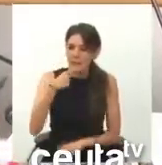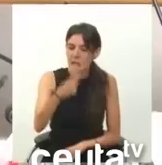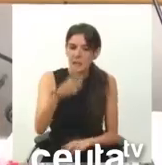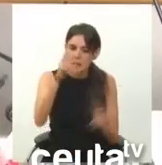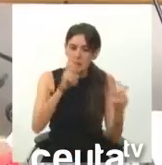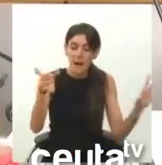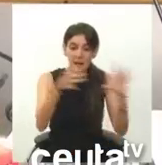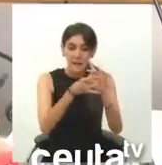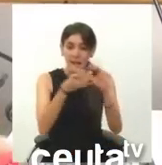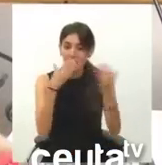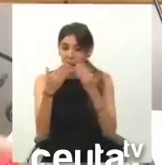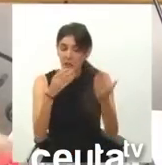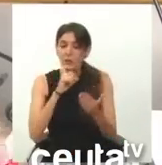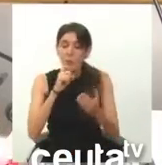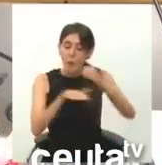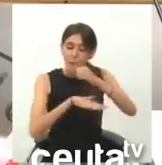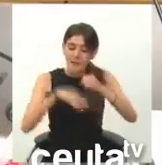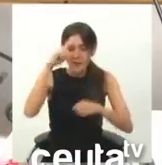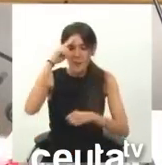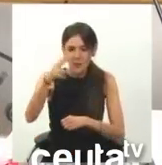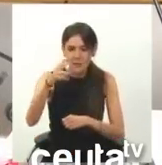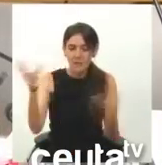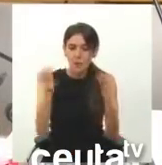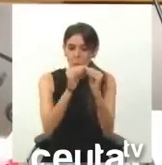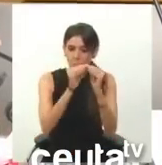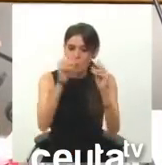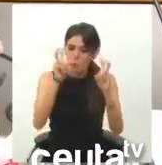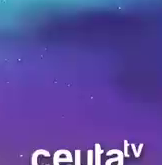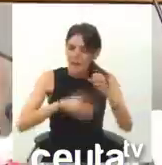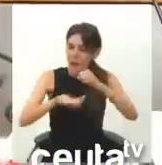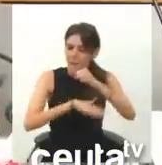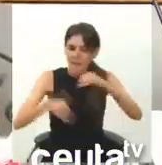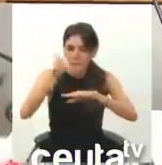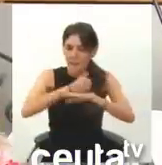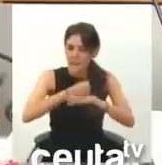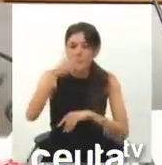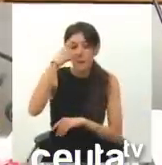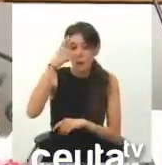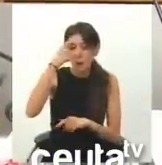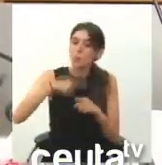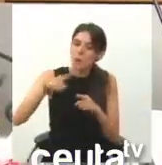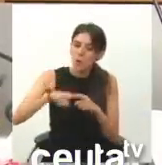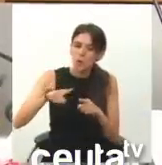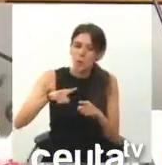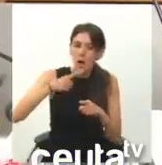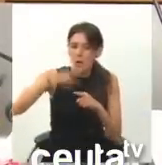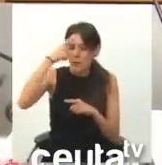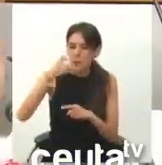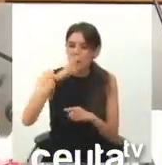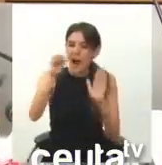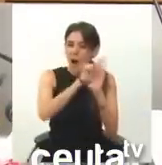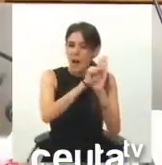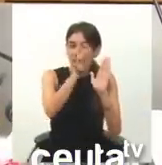que las relaciones con Marruecos tienen que estar basadas en el respeto mutuo. Esa es la base. Y le voy a recordar simplemente simplemente el